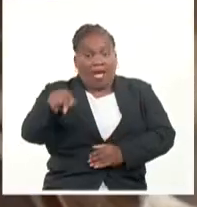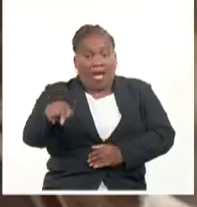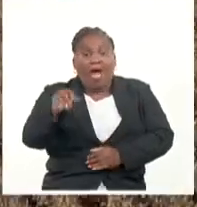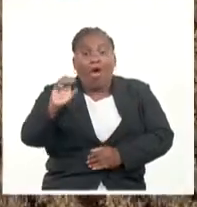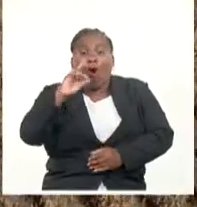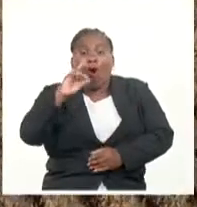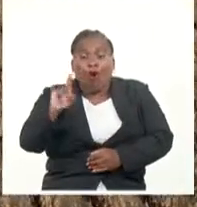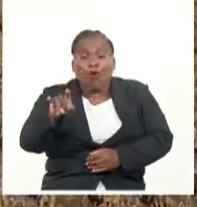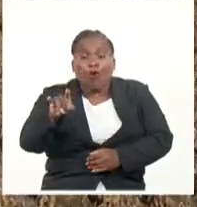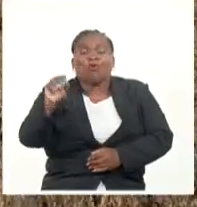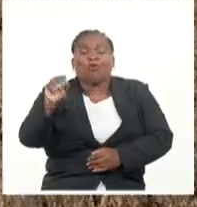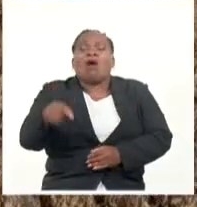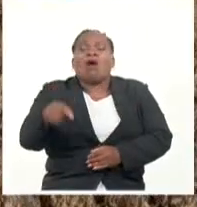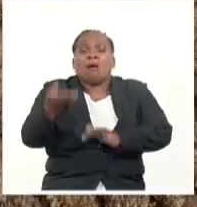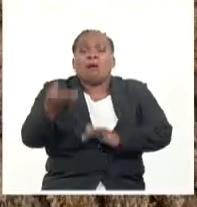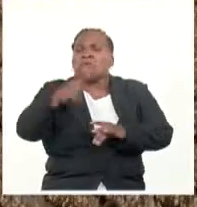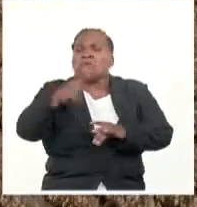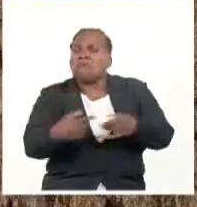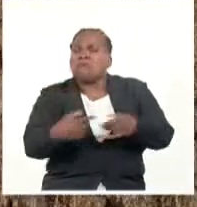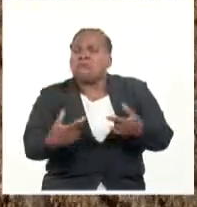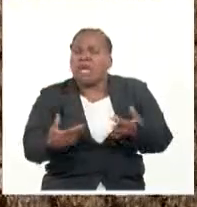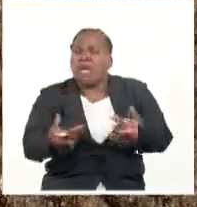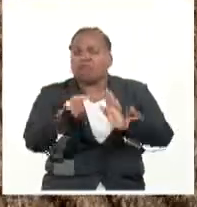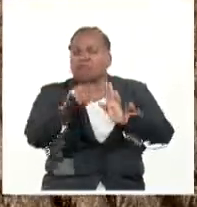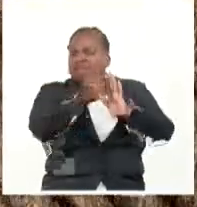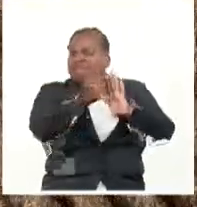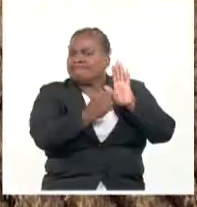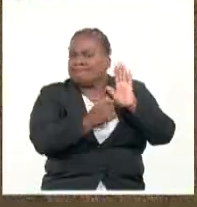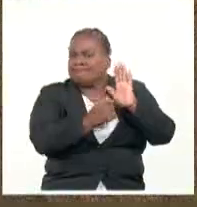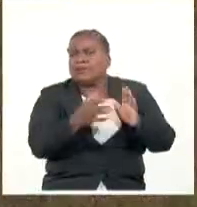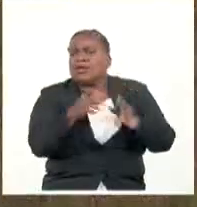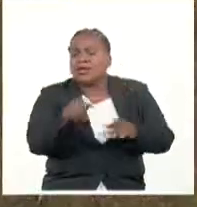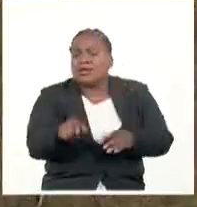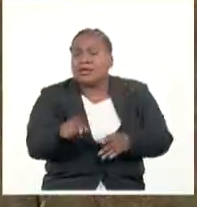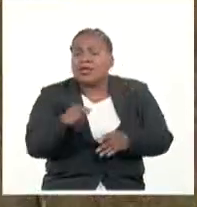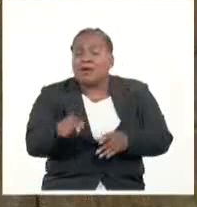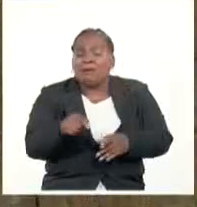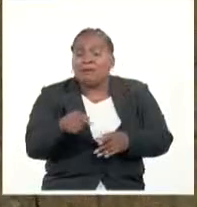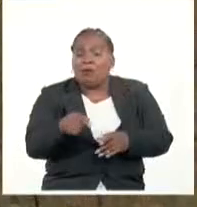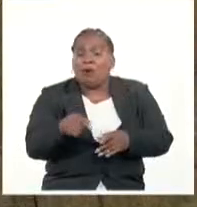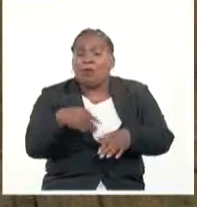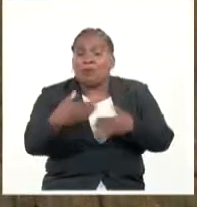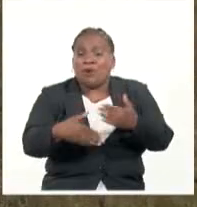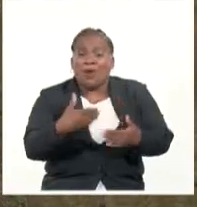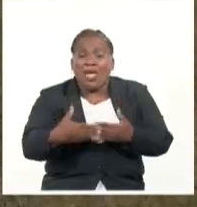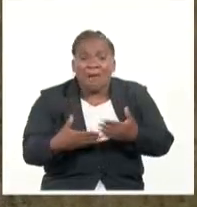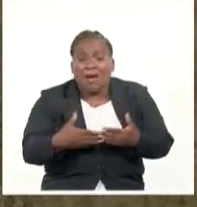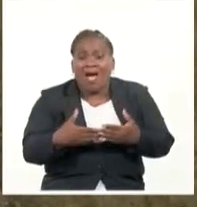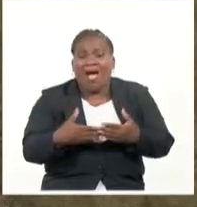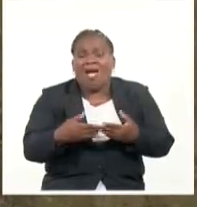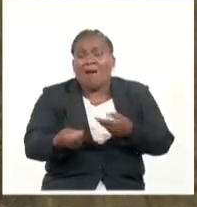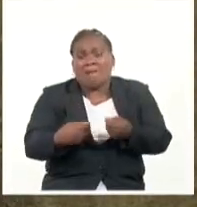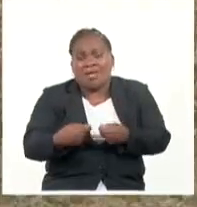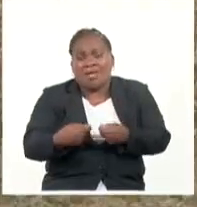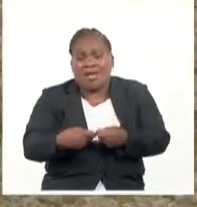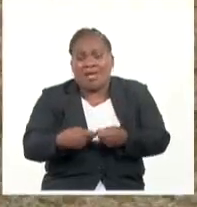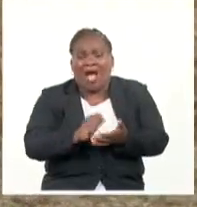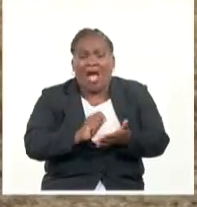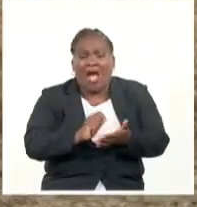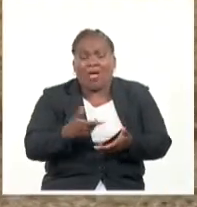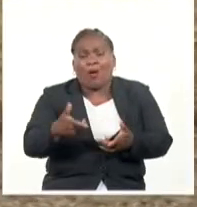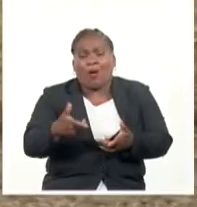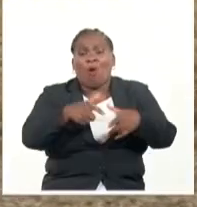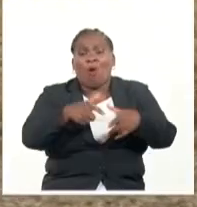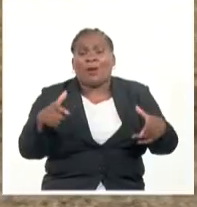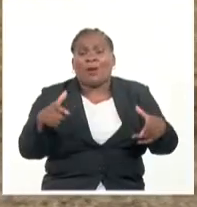precios aumentaron debido a una serie de elementos, entre ellos importantes perturbaciones en el mercado, mayores incertidumbres, aumento